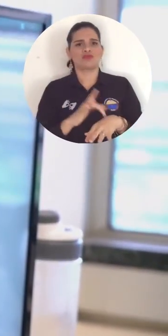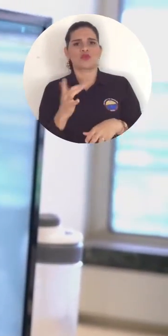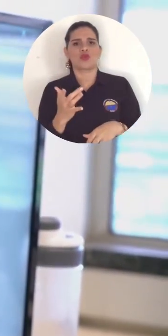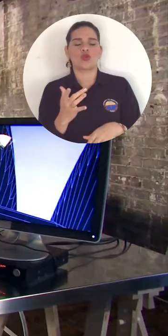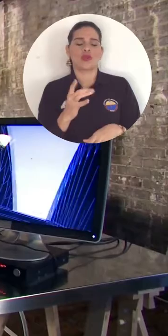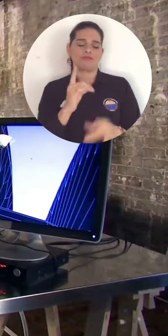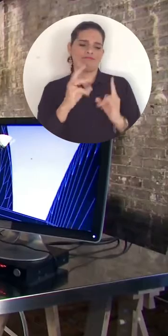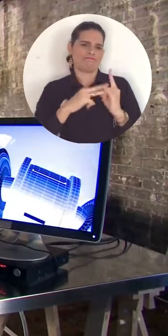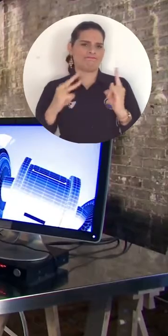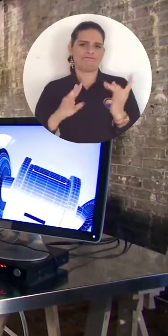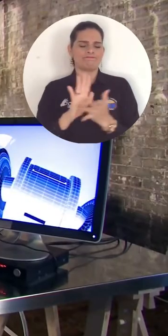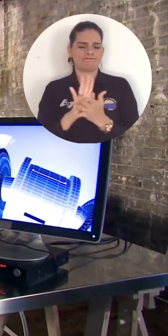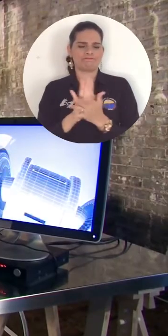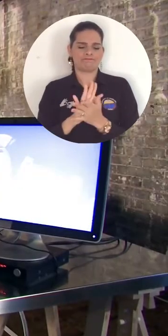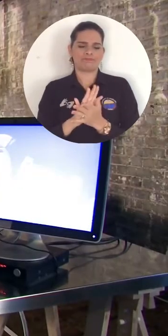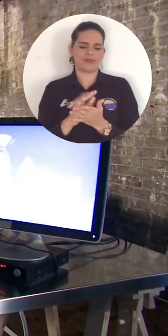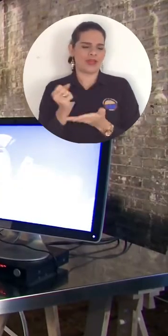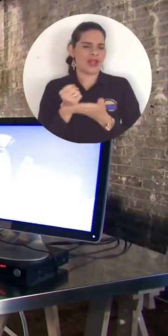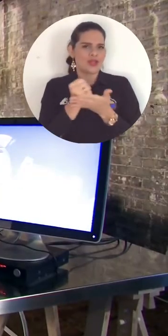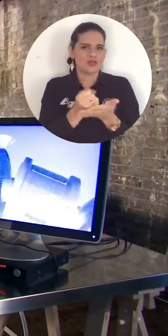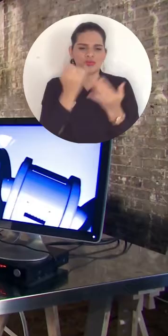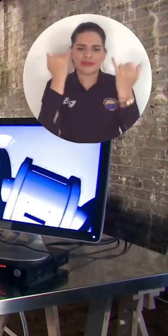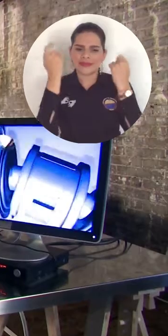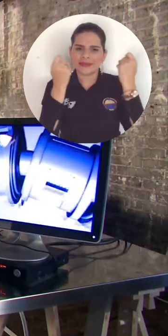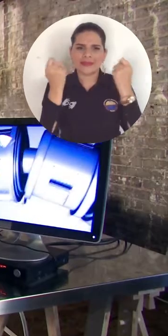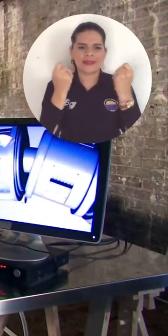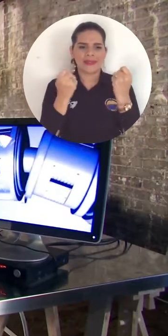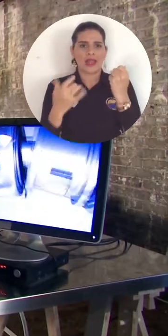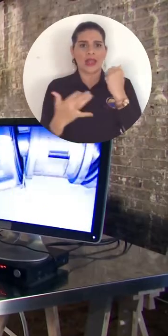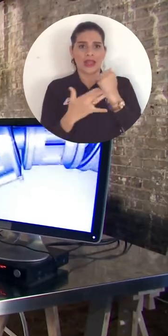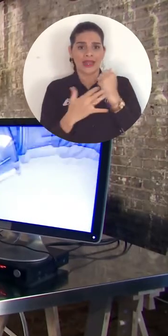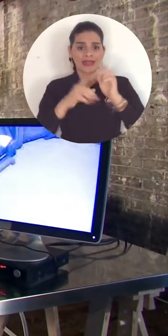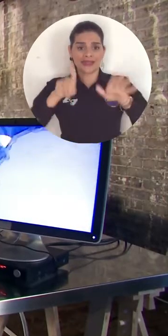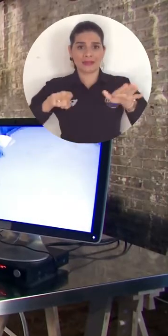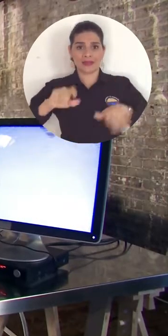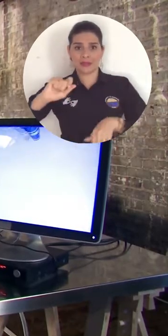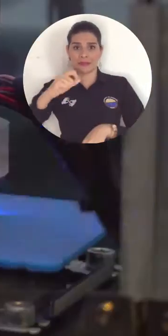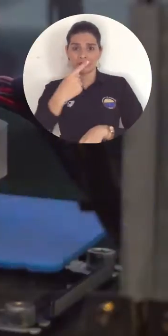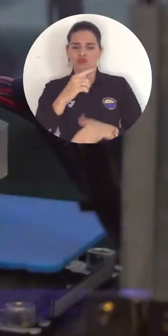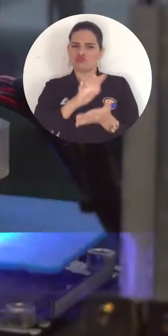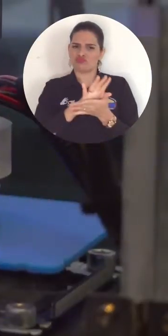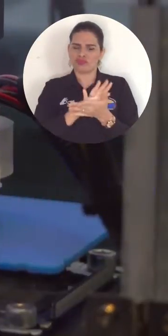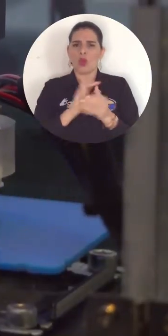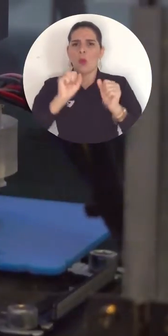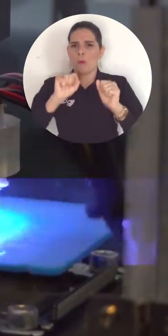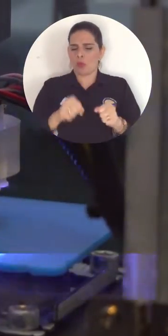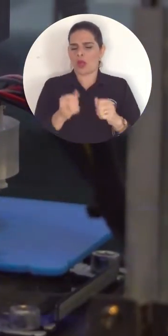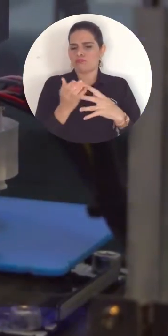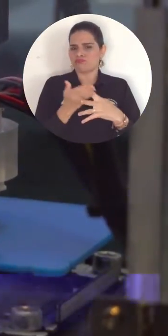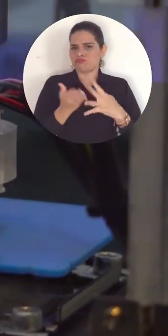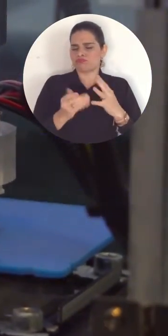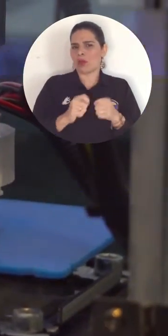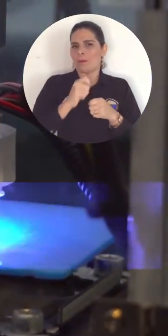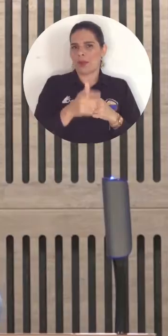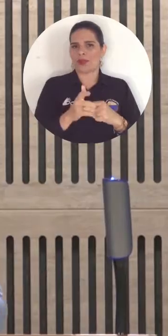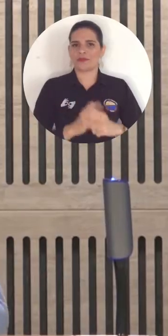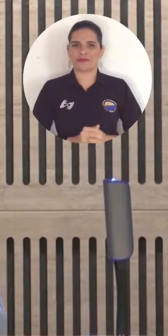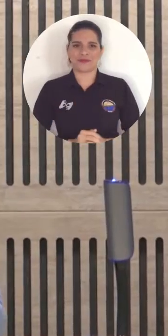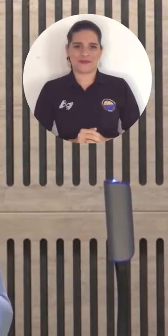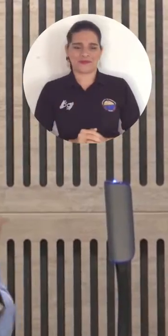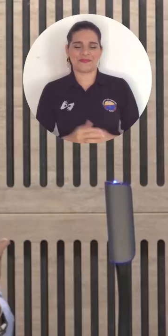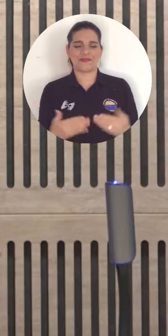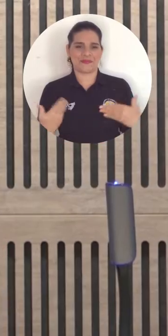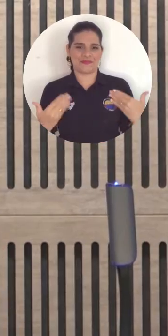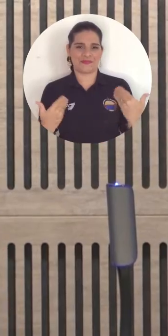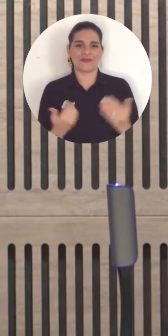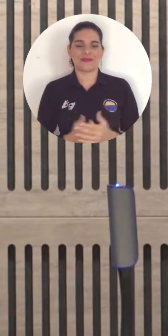construir modelos propios de relacionamiento al contexto, al tipo de universidad que tenemos en nuestro país, en las regiones y al tipo de empresas que tenemos. Gran parte